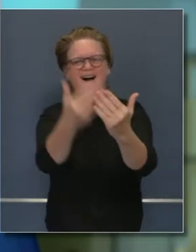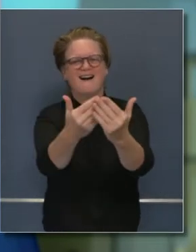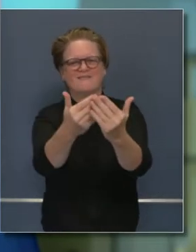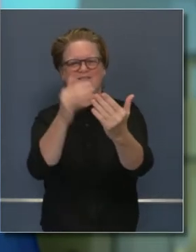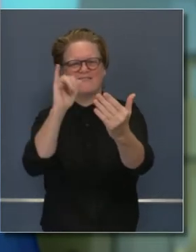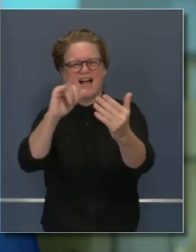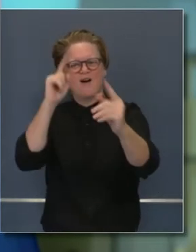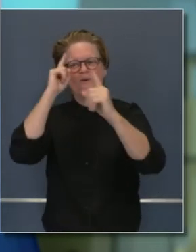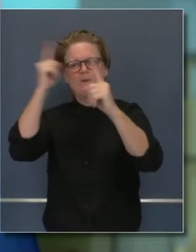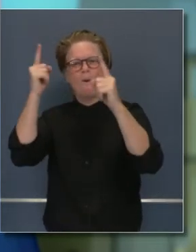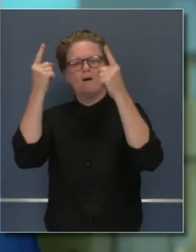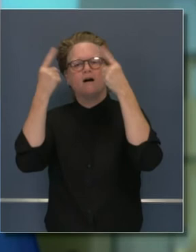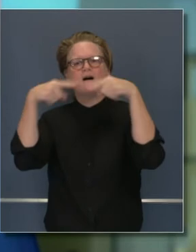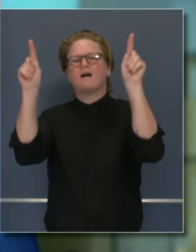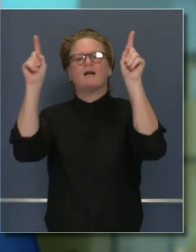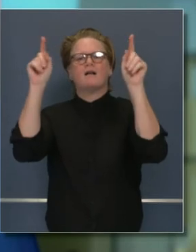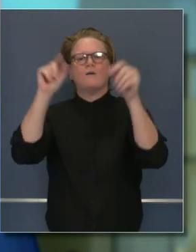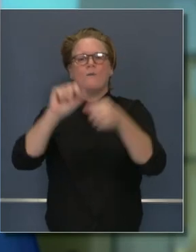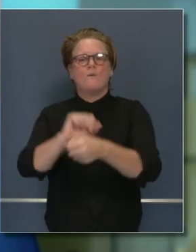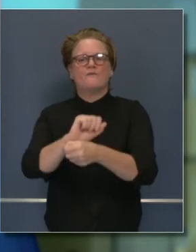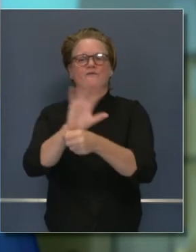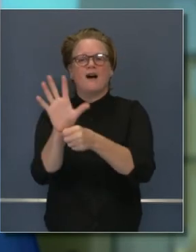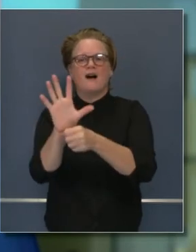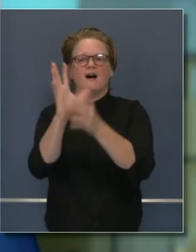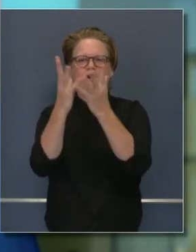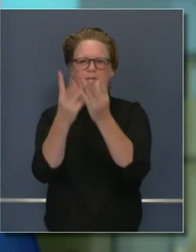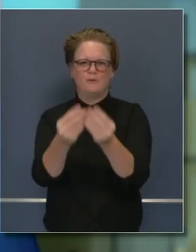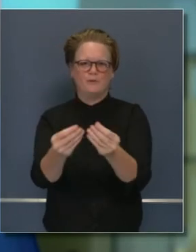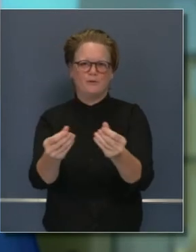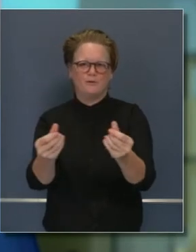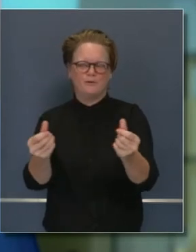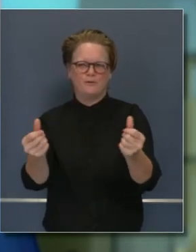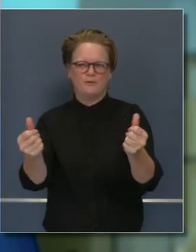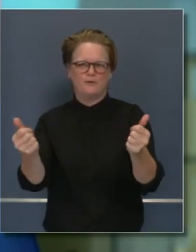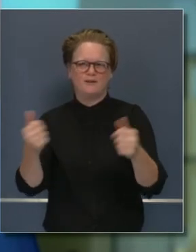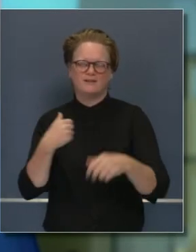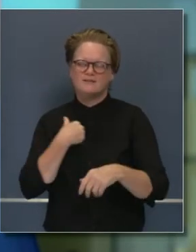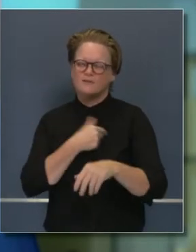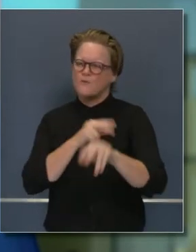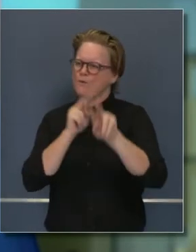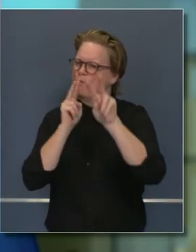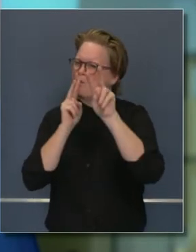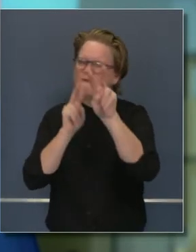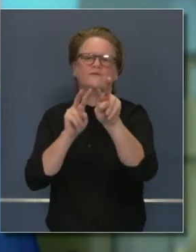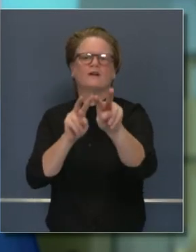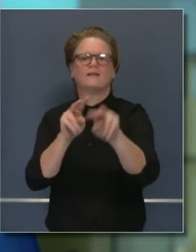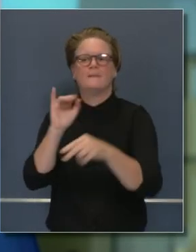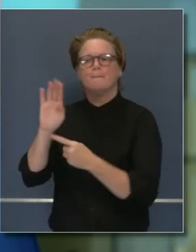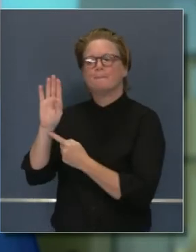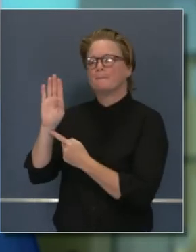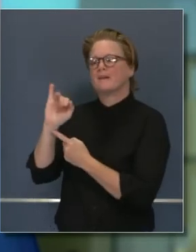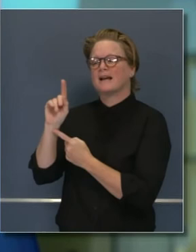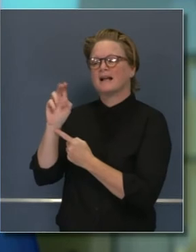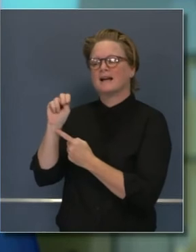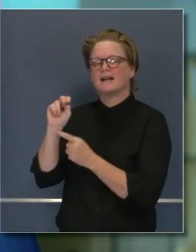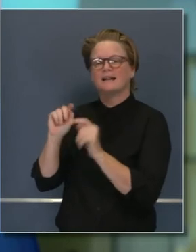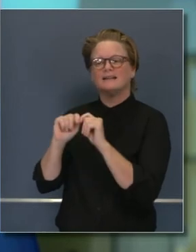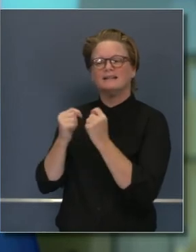Esta es nuestra oportunidad y estamos trabajando mano en mano con el equipo de Biden para entender